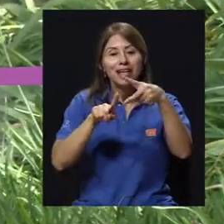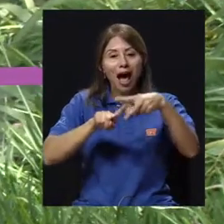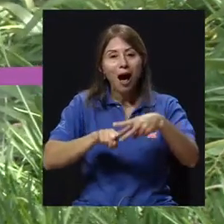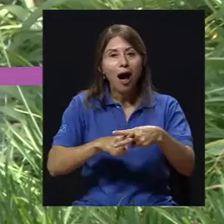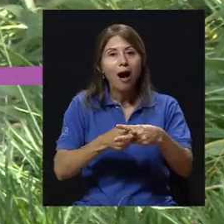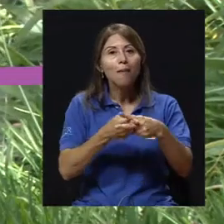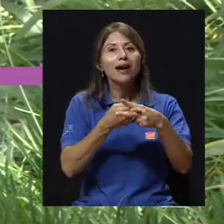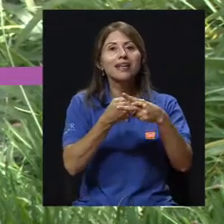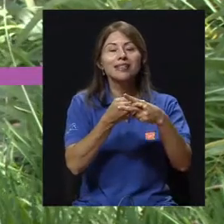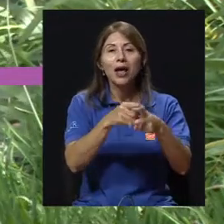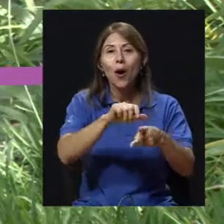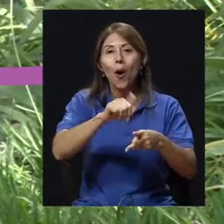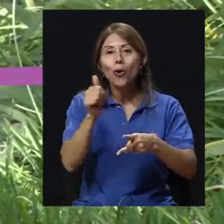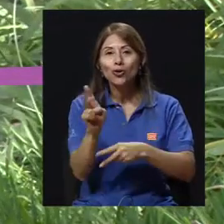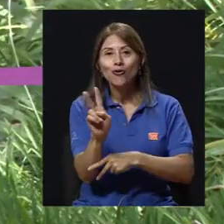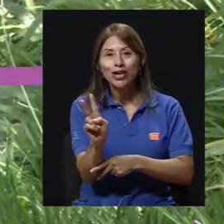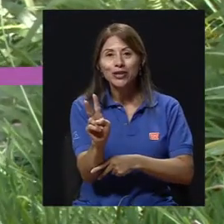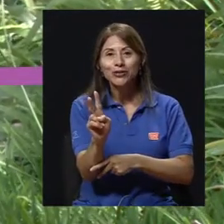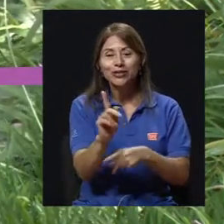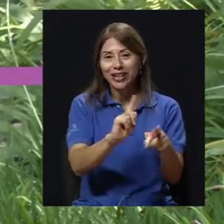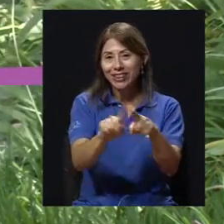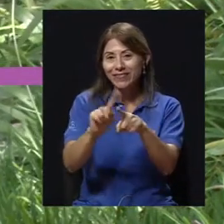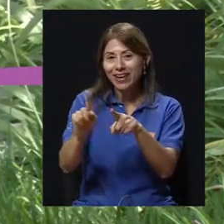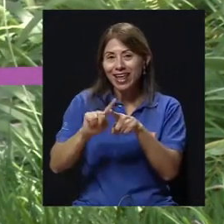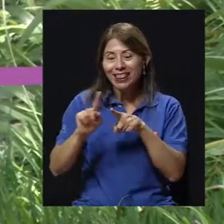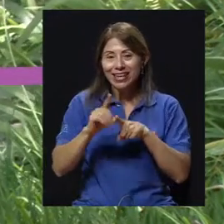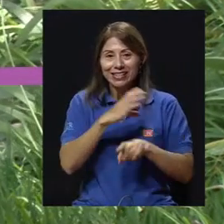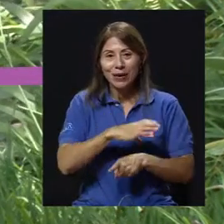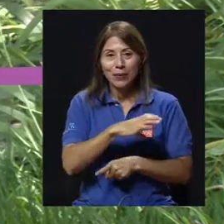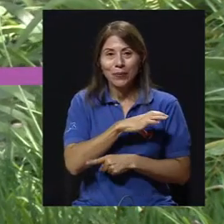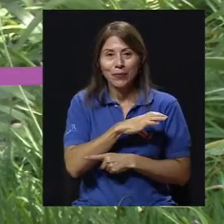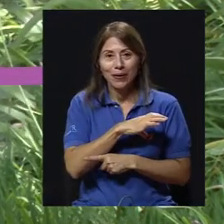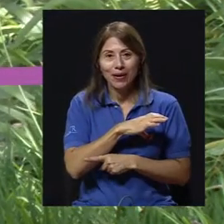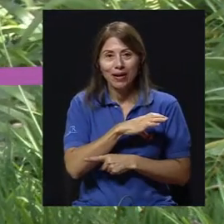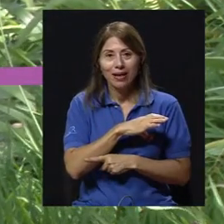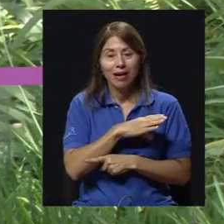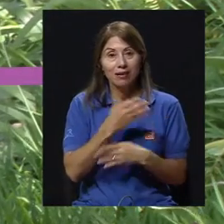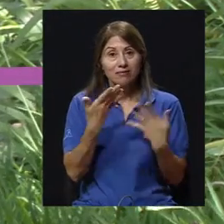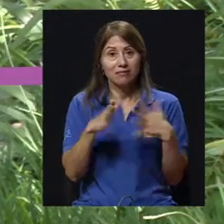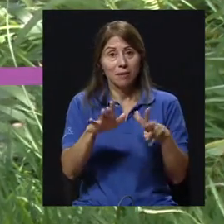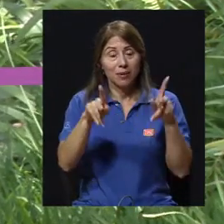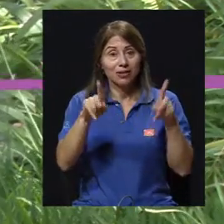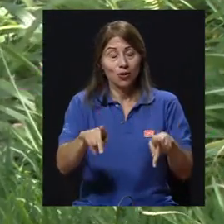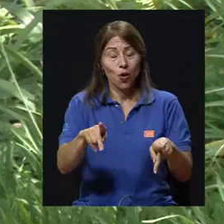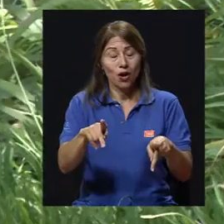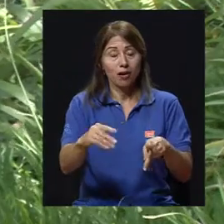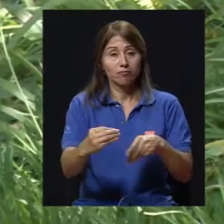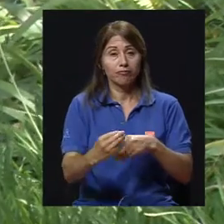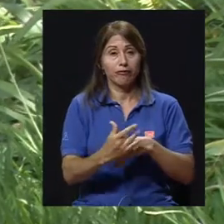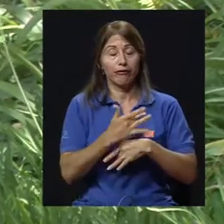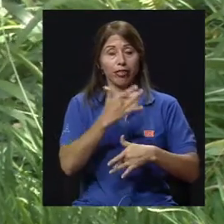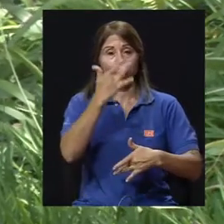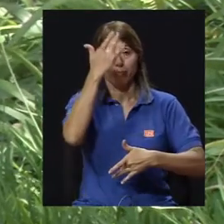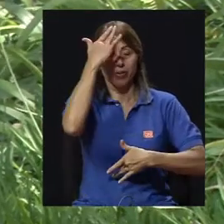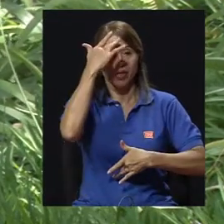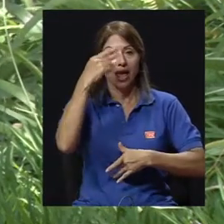diferentes genotipos, que además de eso, en el momento que una persona se infecta con